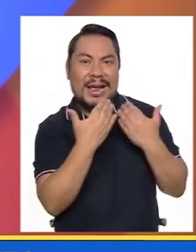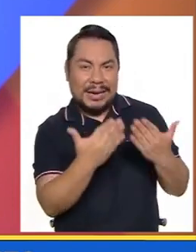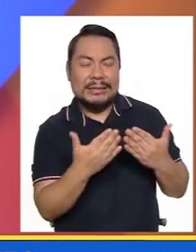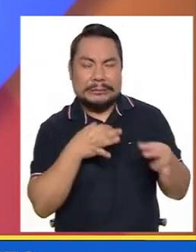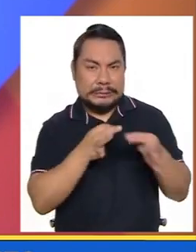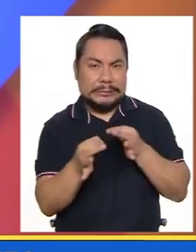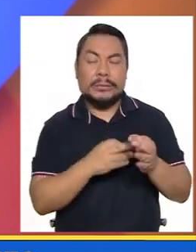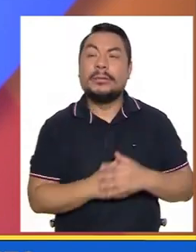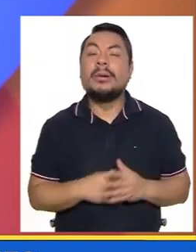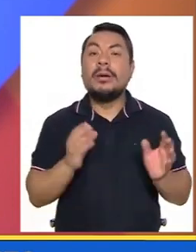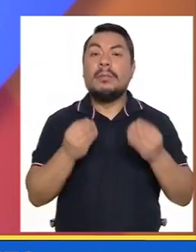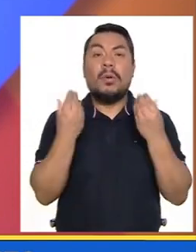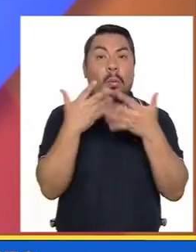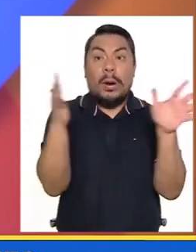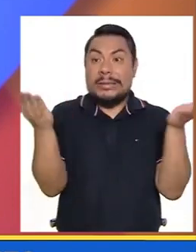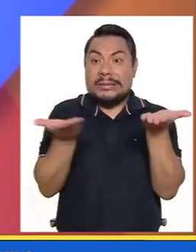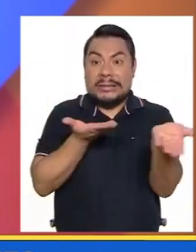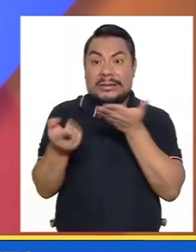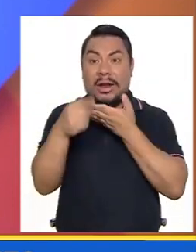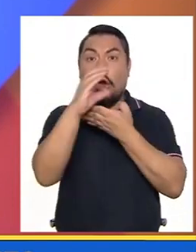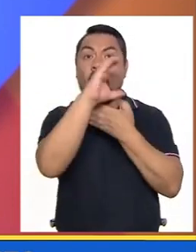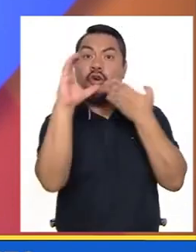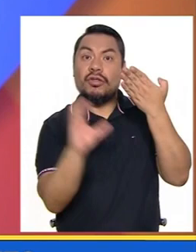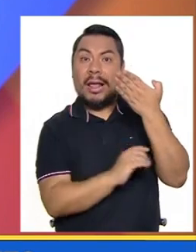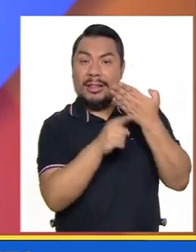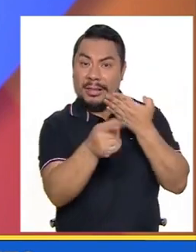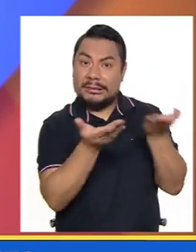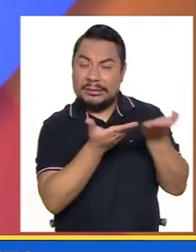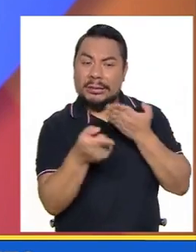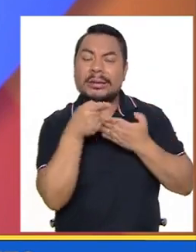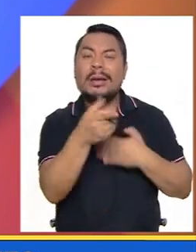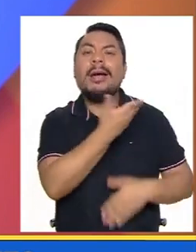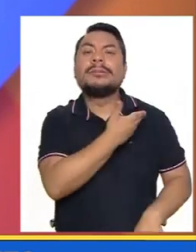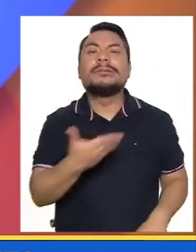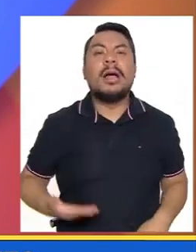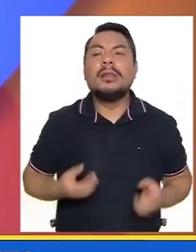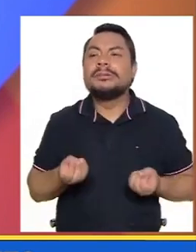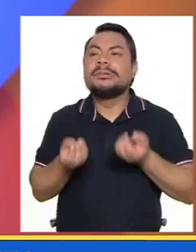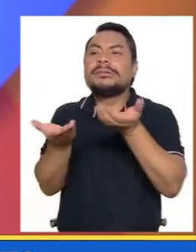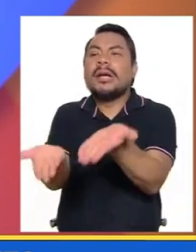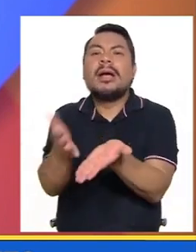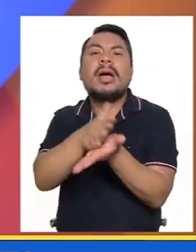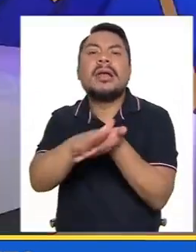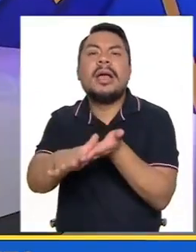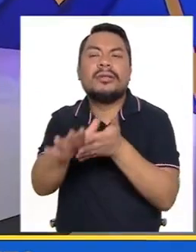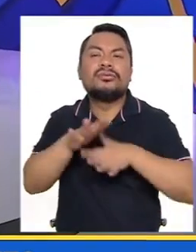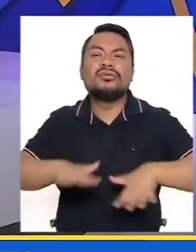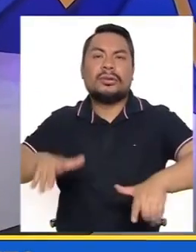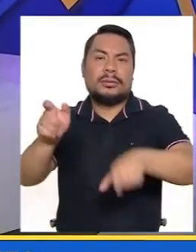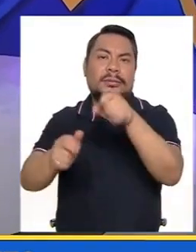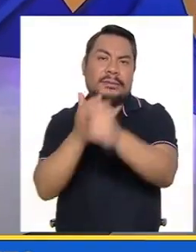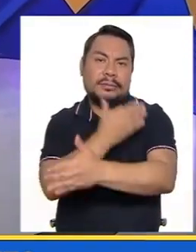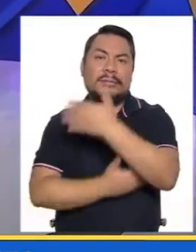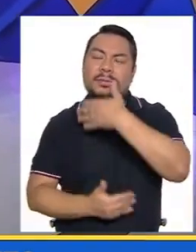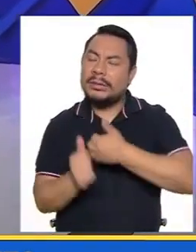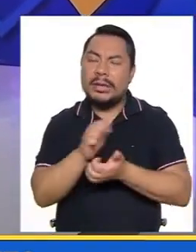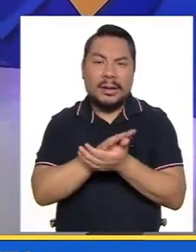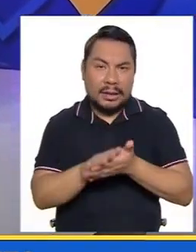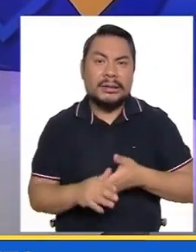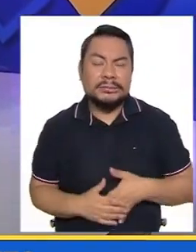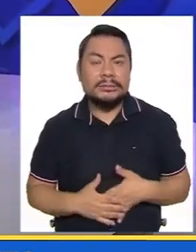porque cualquier servicio que tiene Conadis es un servicio del Estado peruano y, por lo tanto, es absolutamente gratuito.